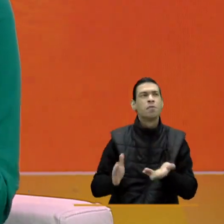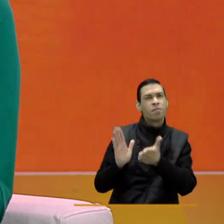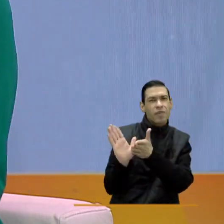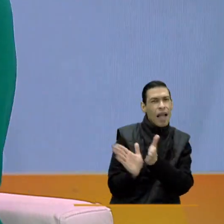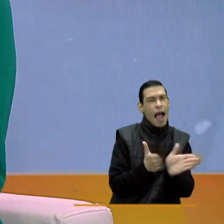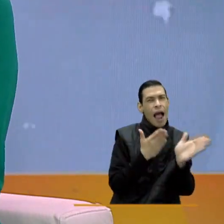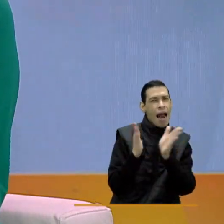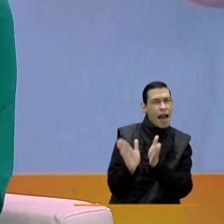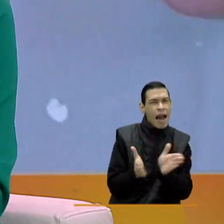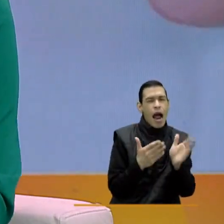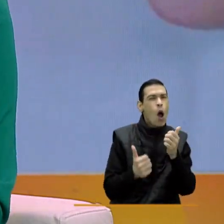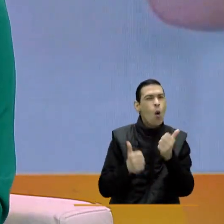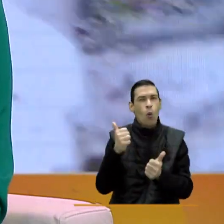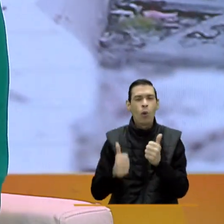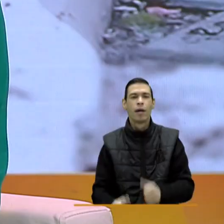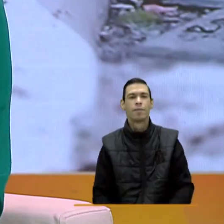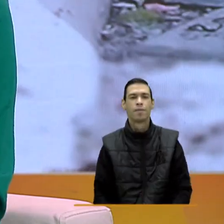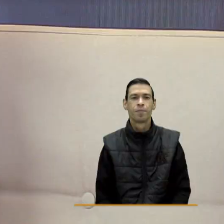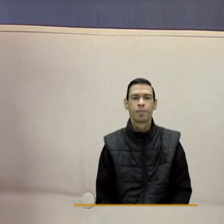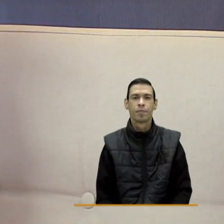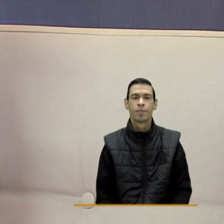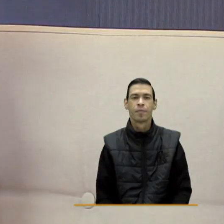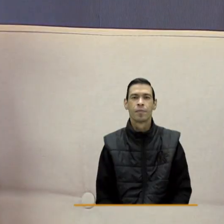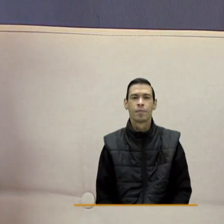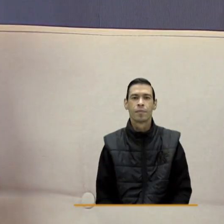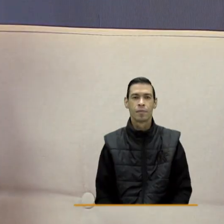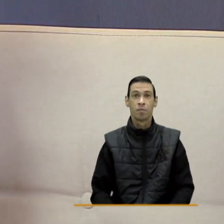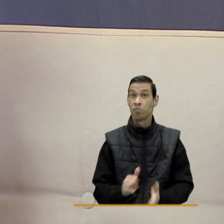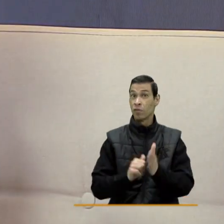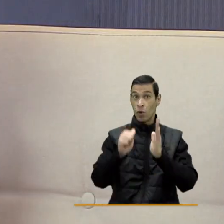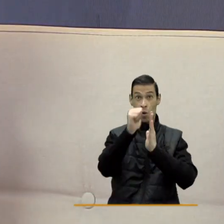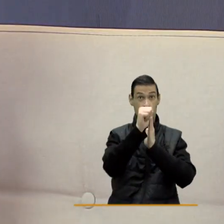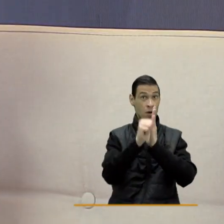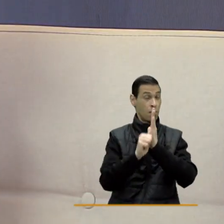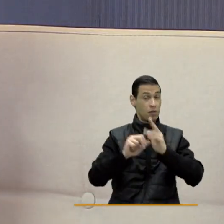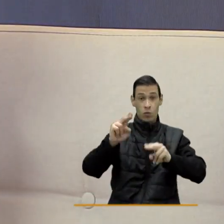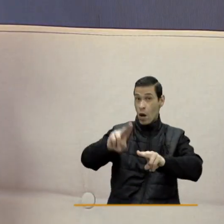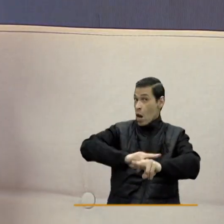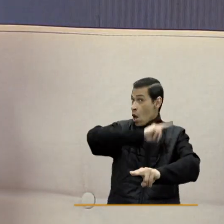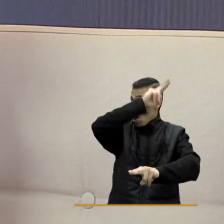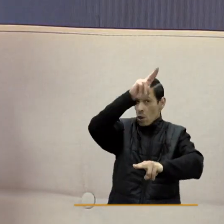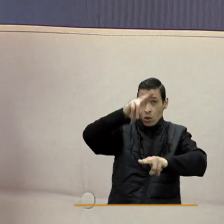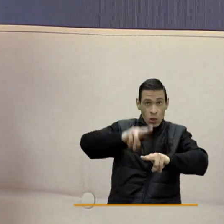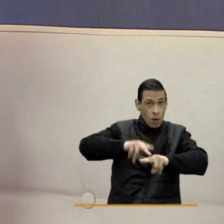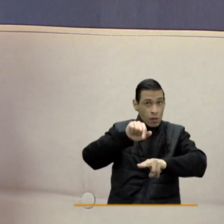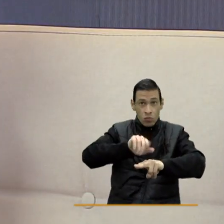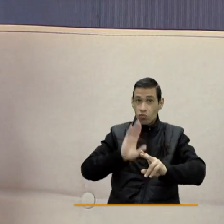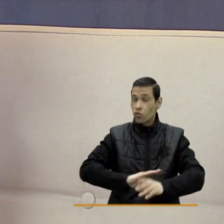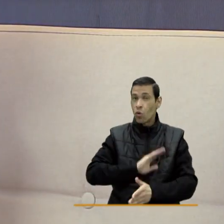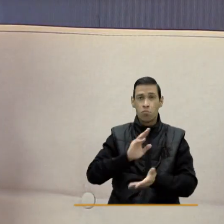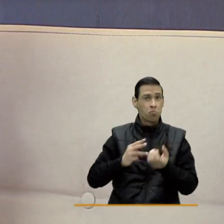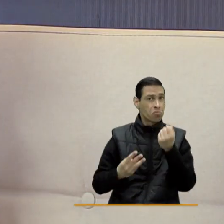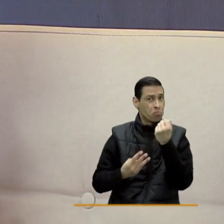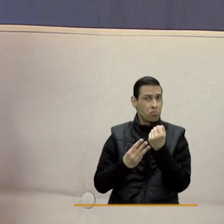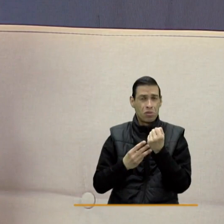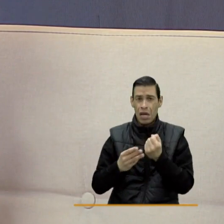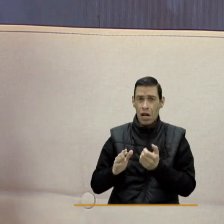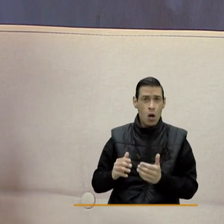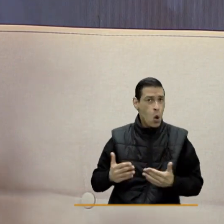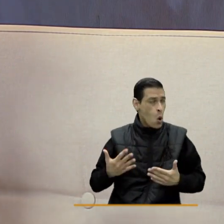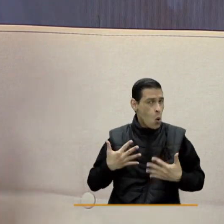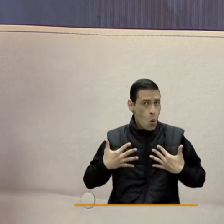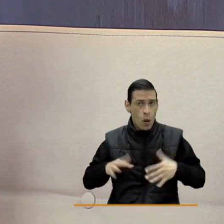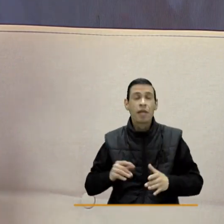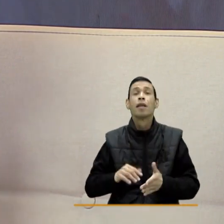¿Qué programas tienen? Cuéntanos un poquito más. El programa es un programa normal como cualquier programa del centro o del